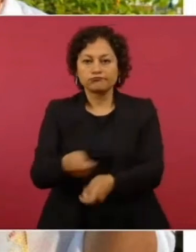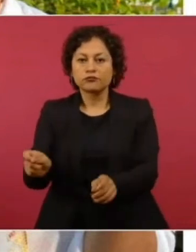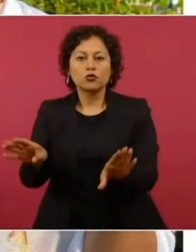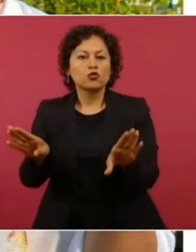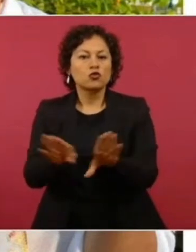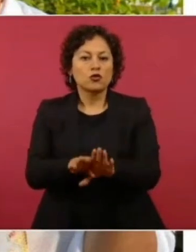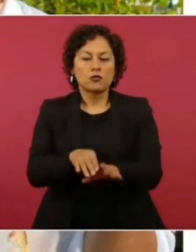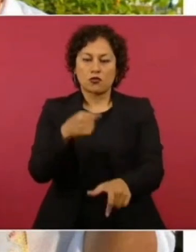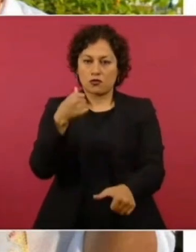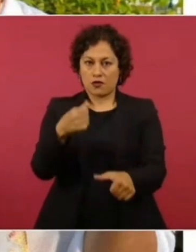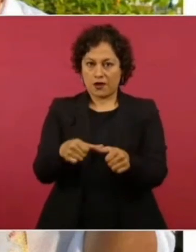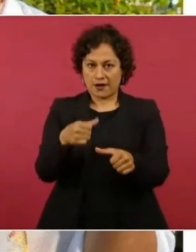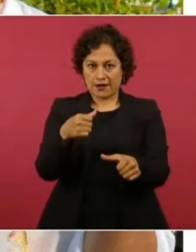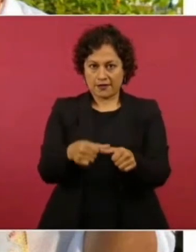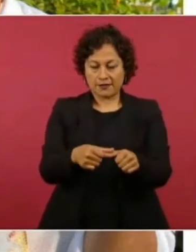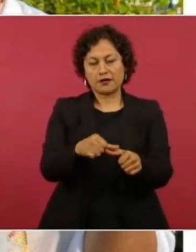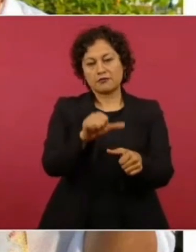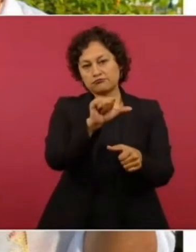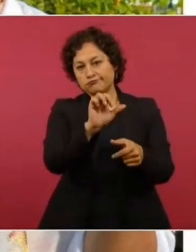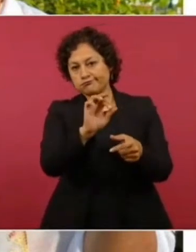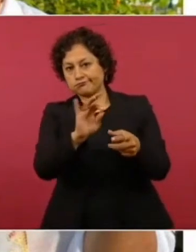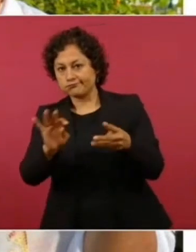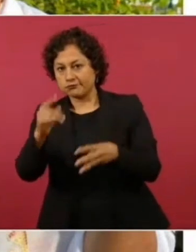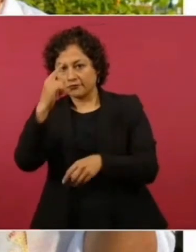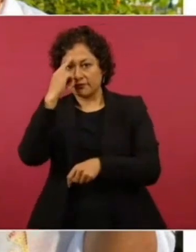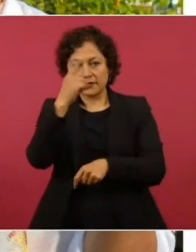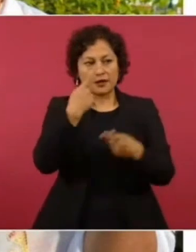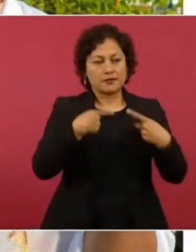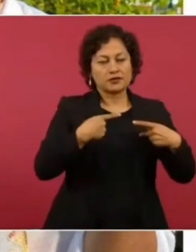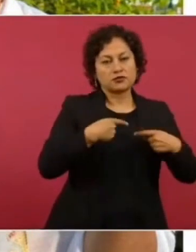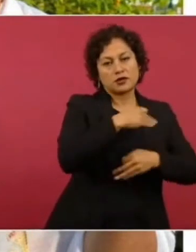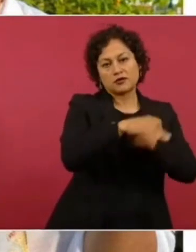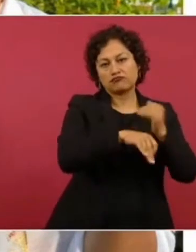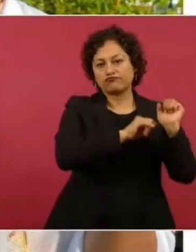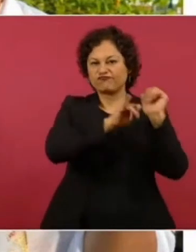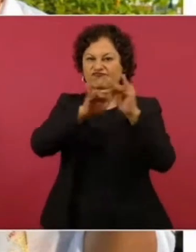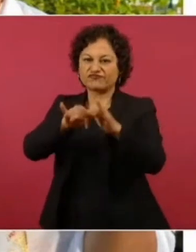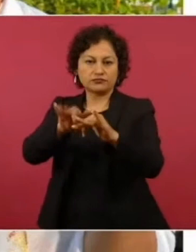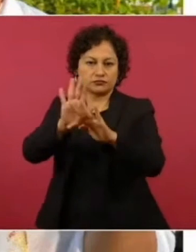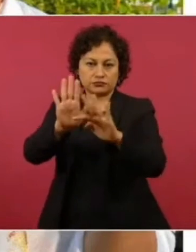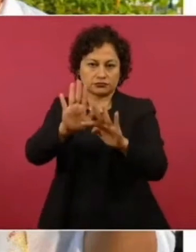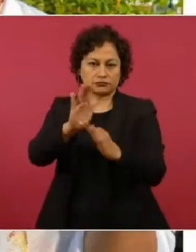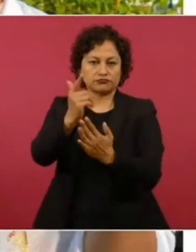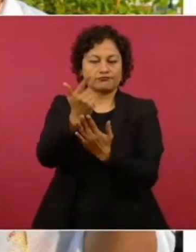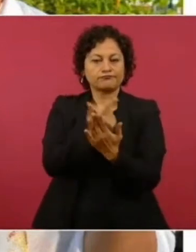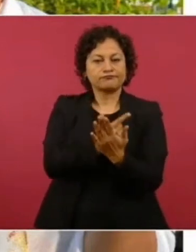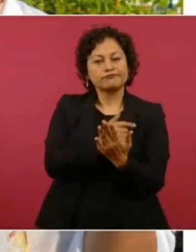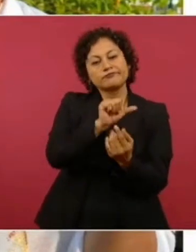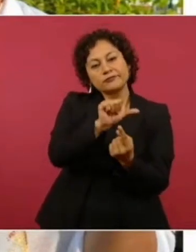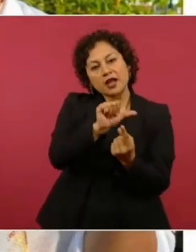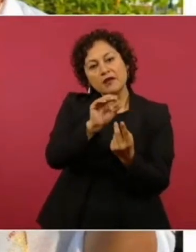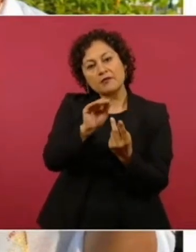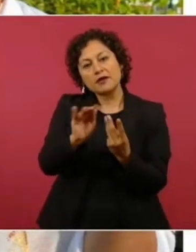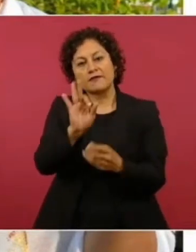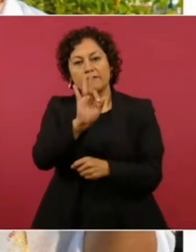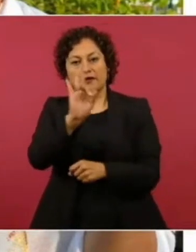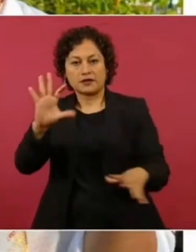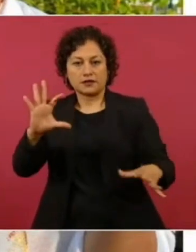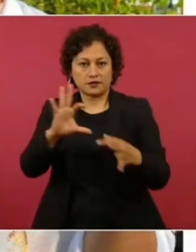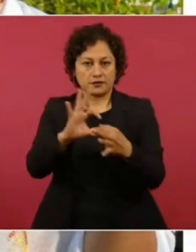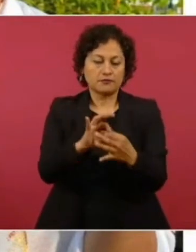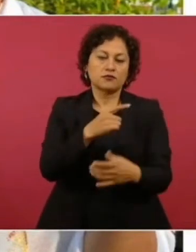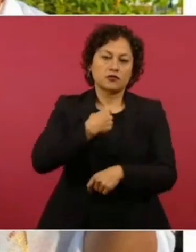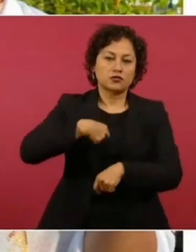para evitar que se hagan filas en las sucursales del Banco del Bienestar. Estamos trabajando en esta